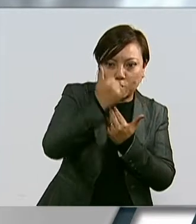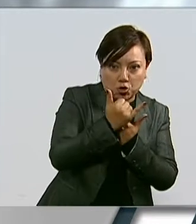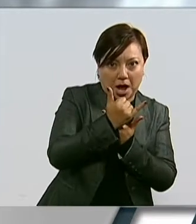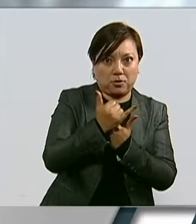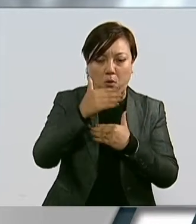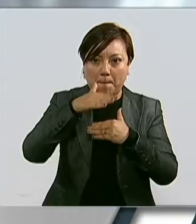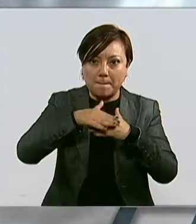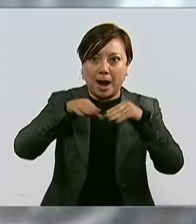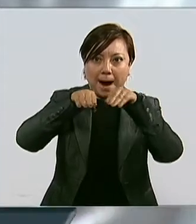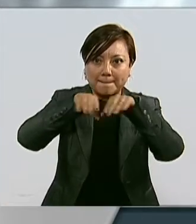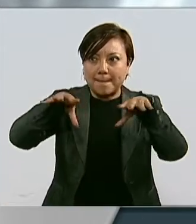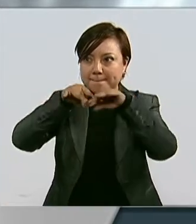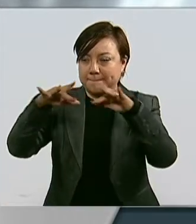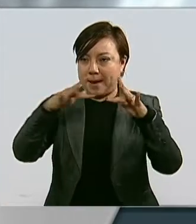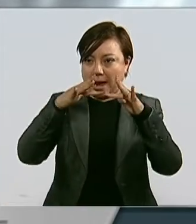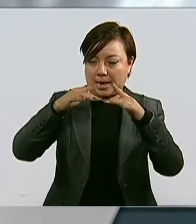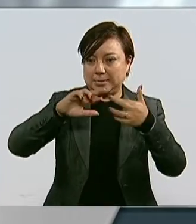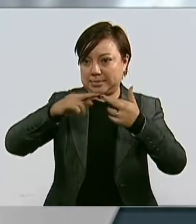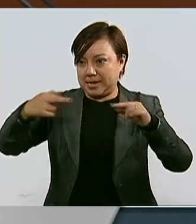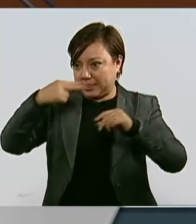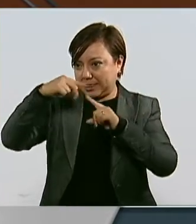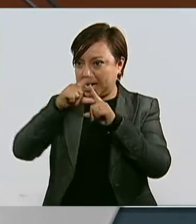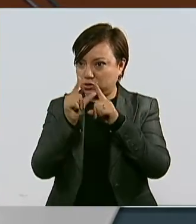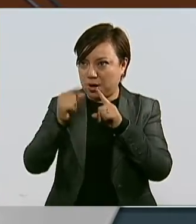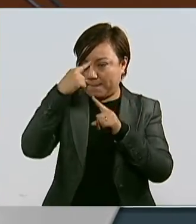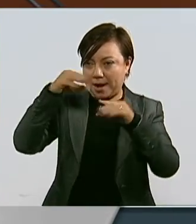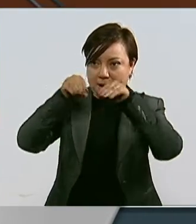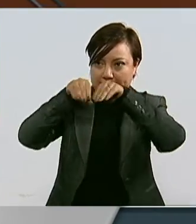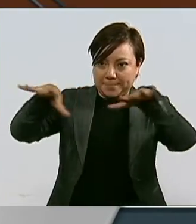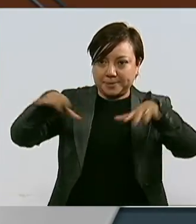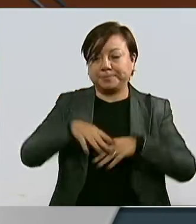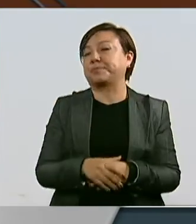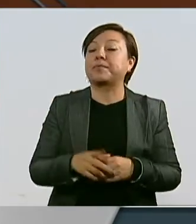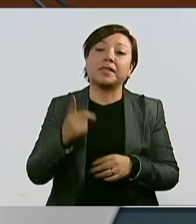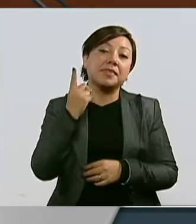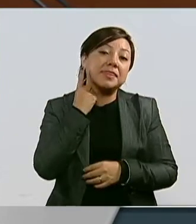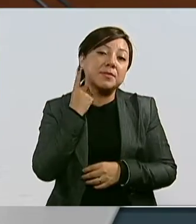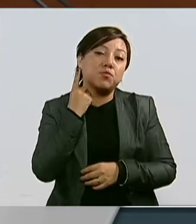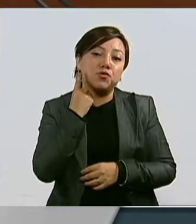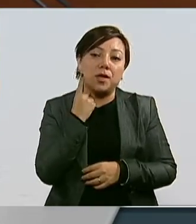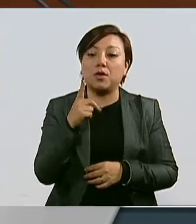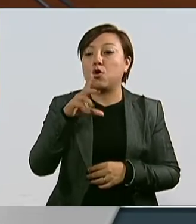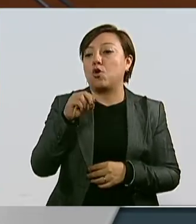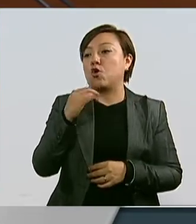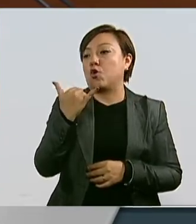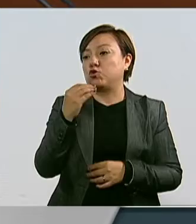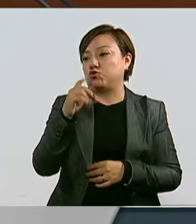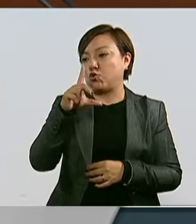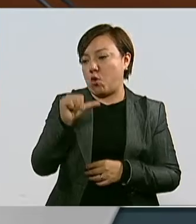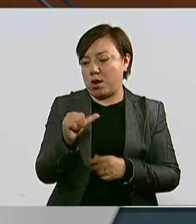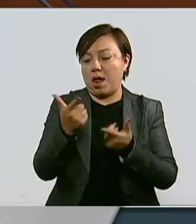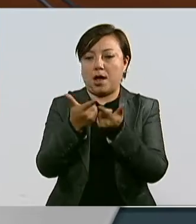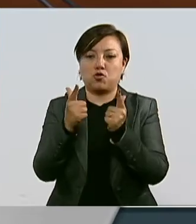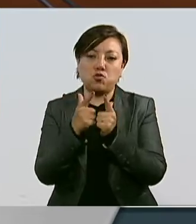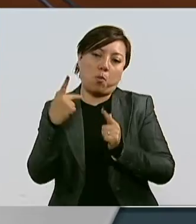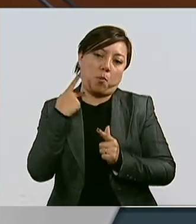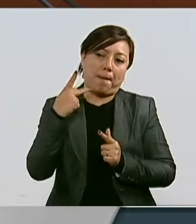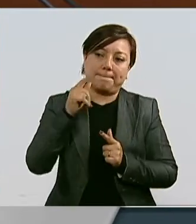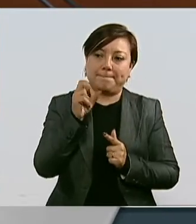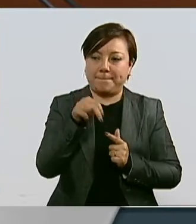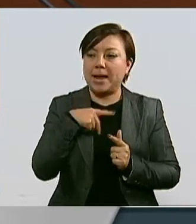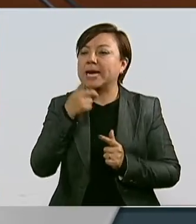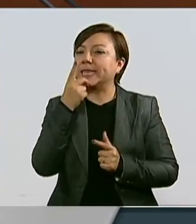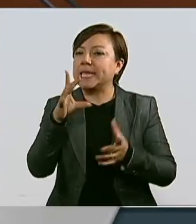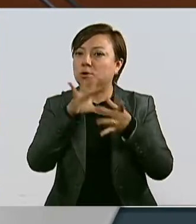modernización de la red nacional de transmisión. En contraparte, el diputado del PAN, Ignacio Loyola Vera, denunció la cancelación de